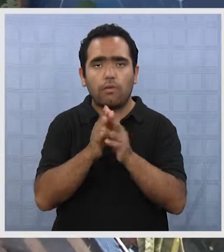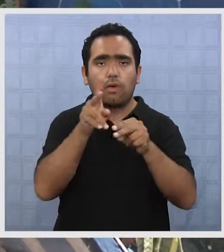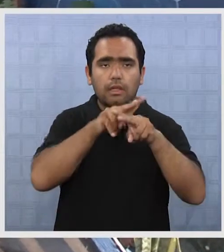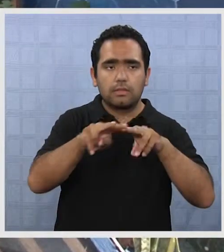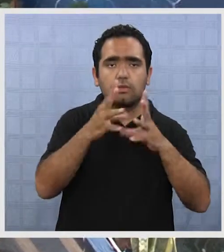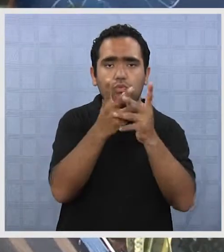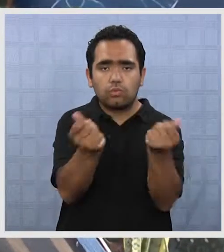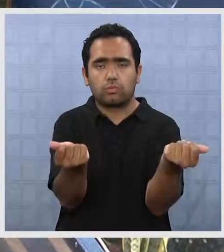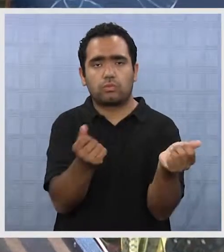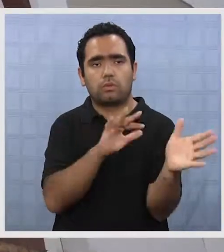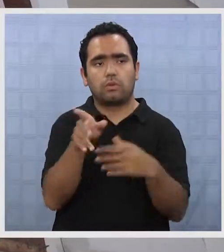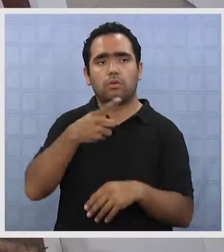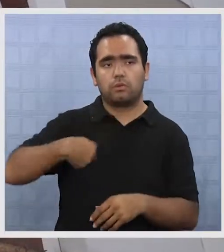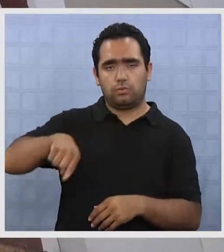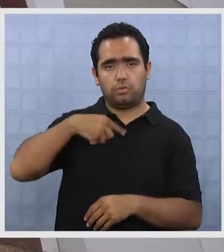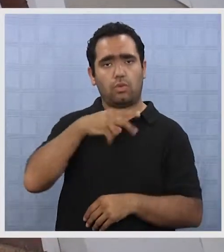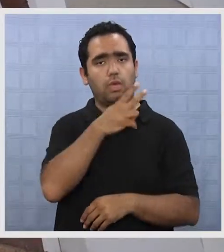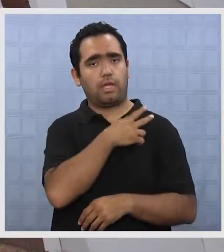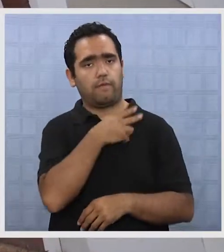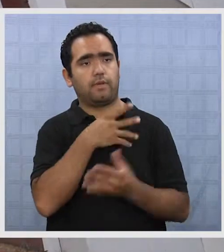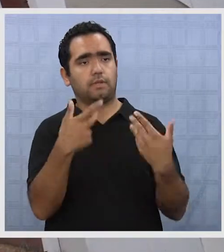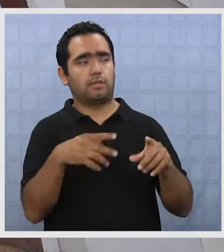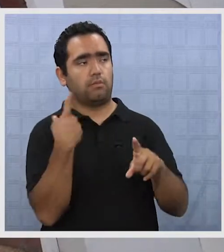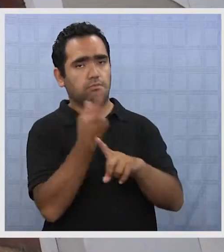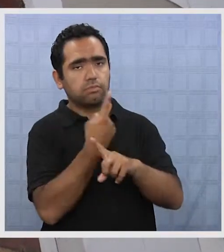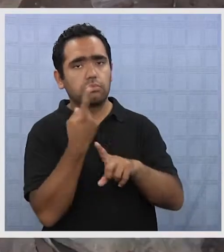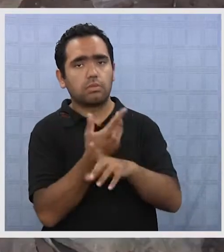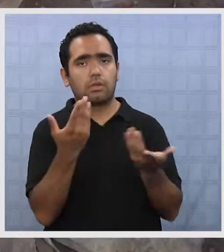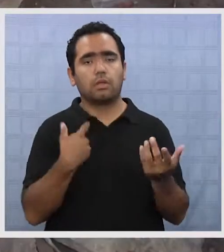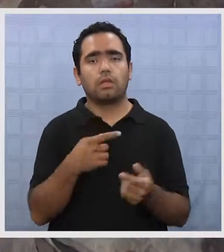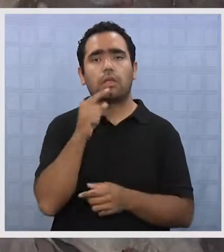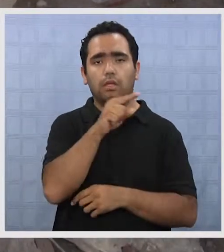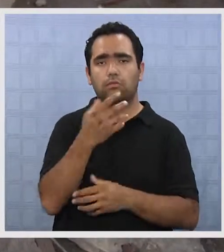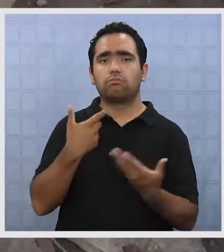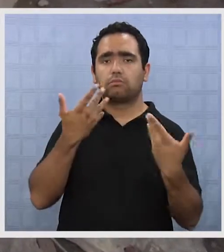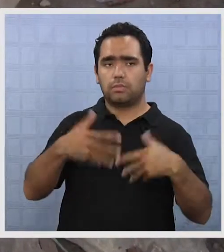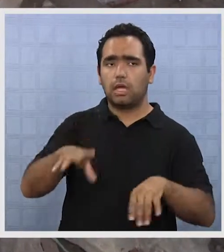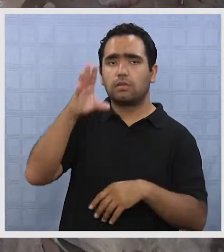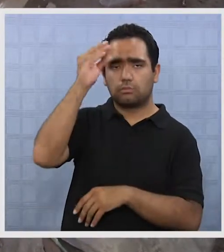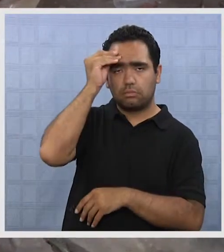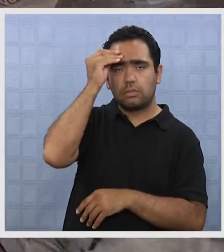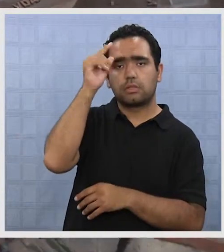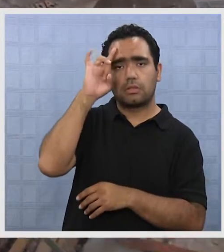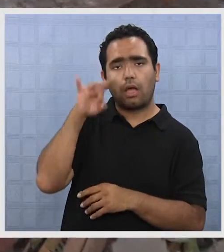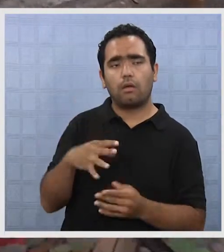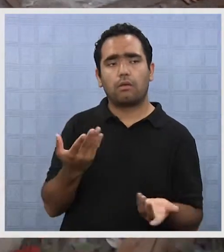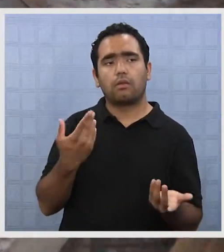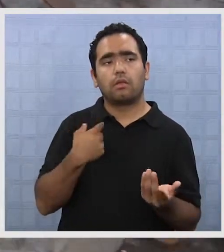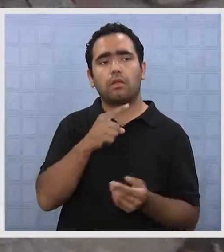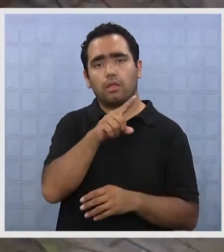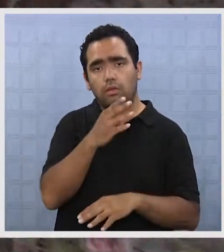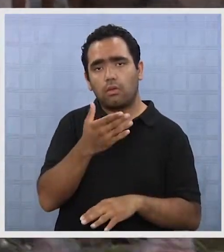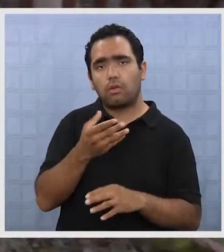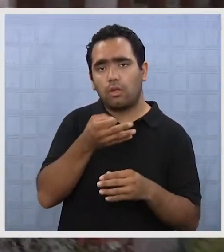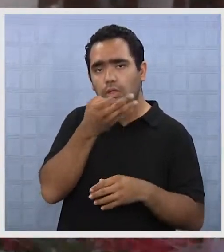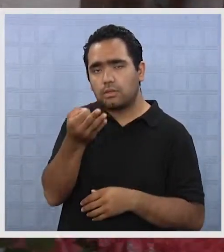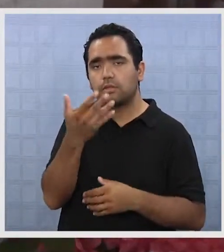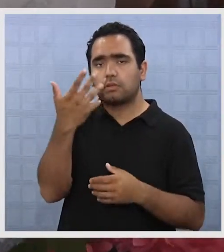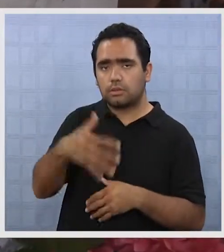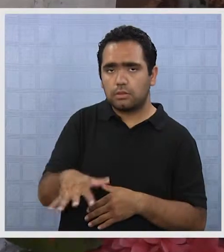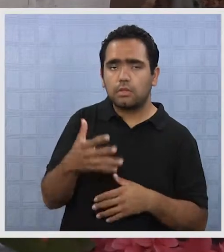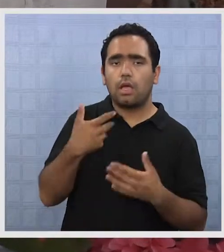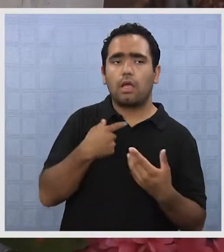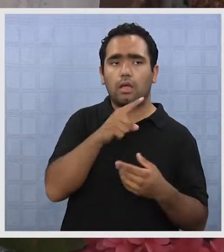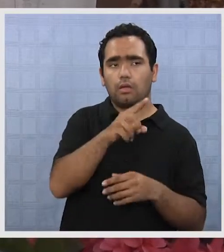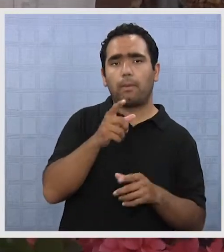pronta solución. Hemos conversado con nuestra jefatura, las jefaturas están al tanto de toda la situación, nos han ofrecido también